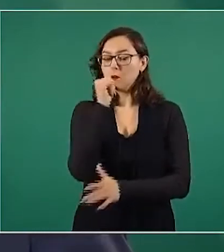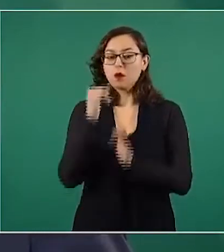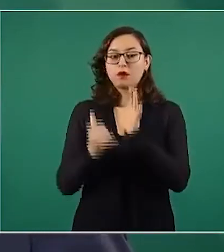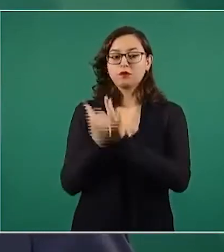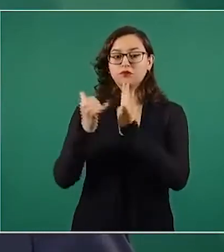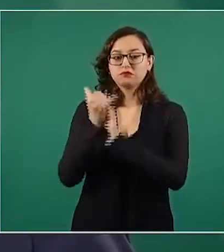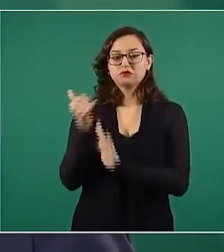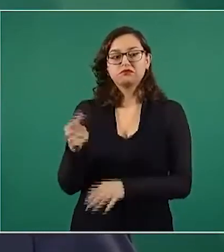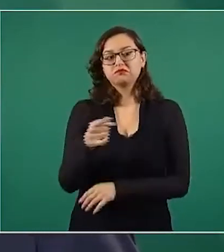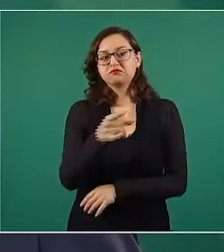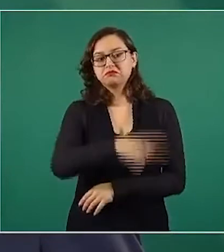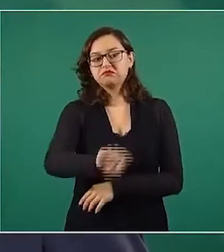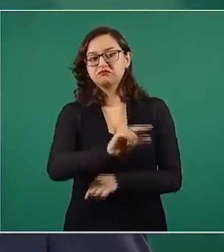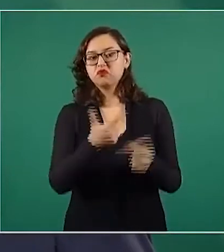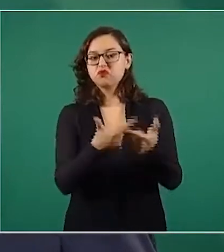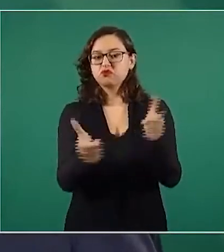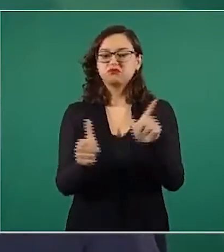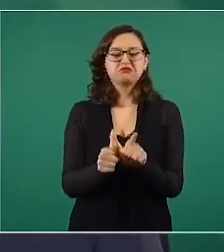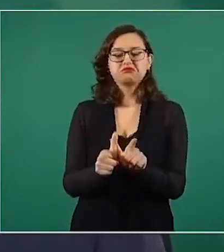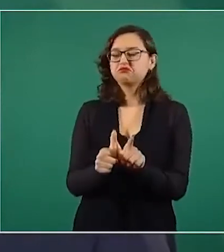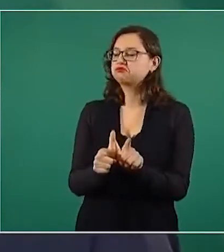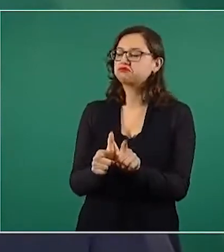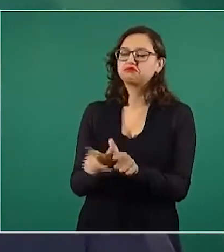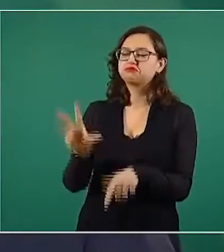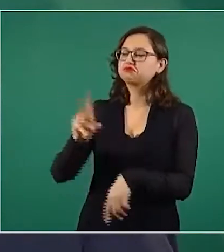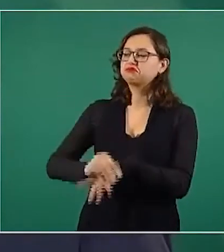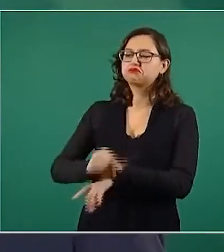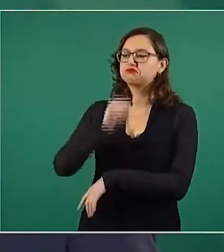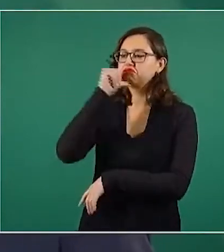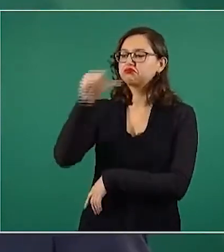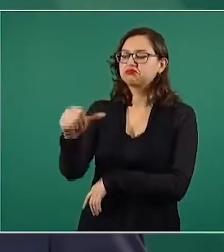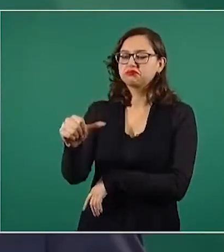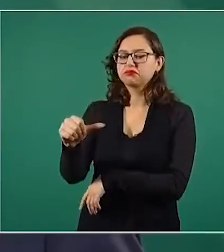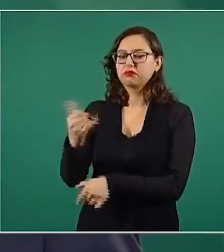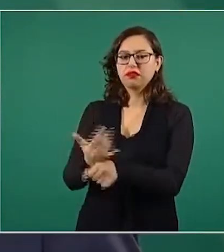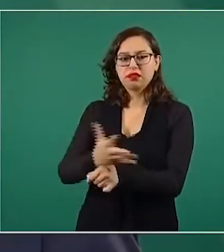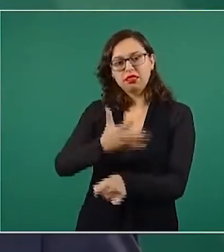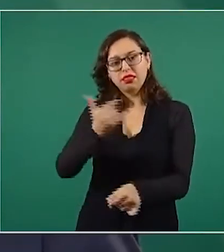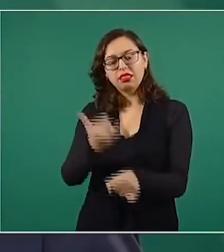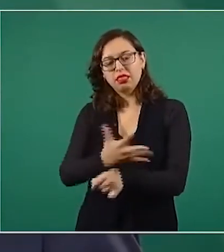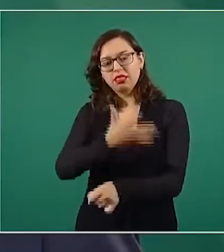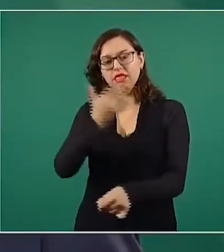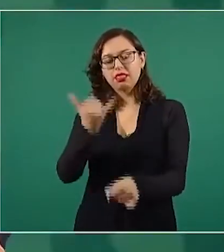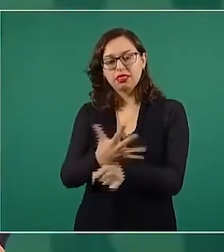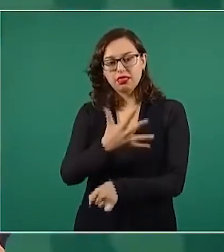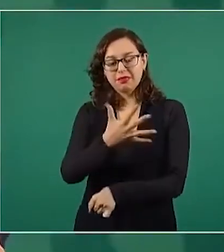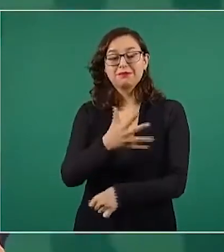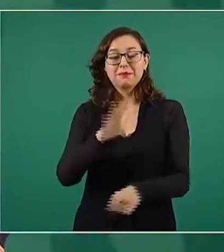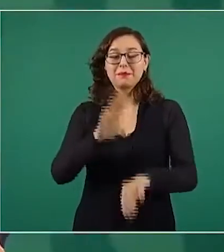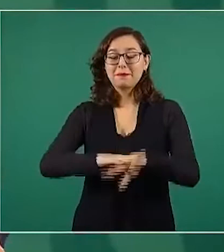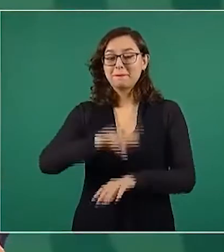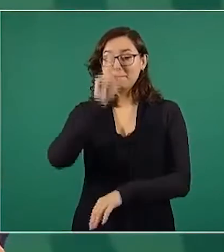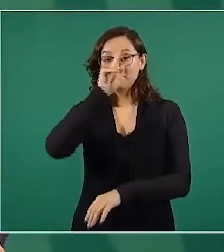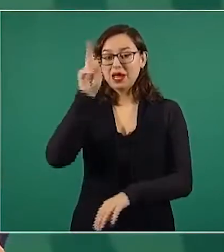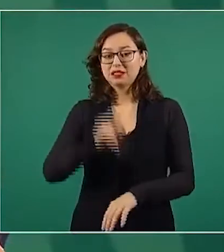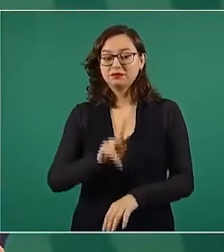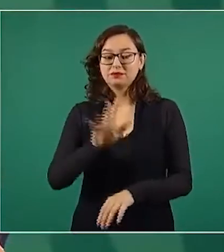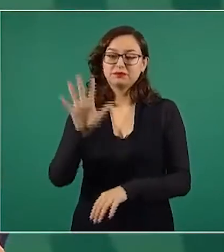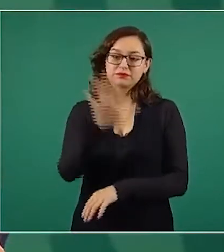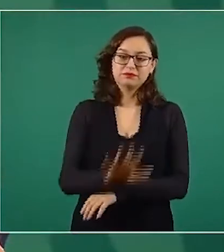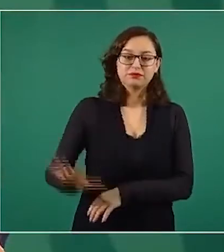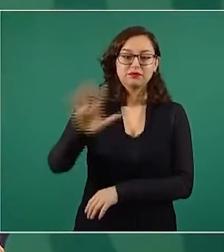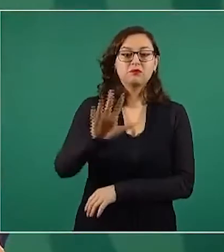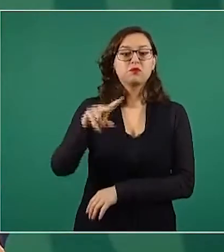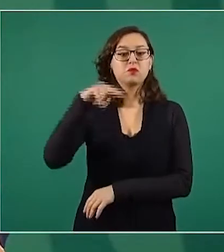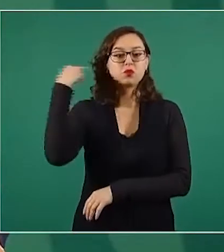sobre todo en lo que corresponde al Estado de Veracruz, y